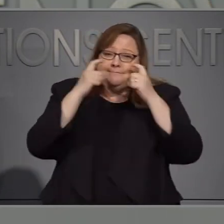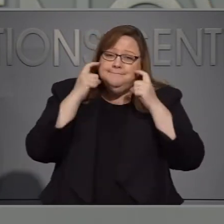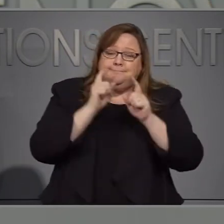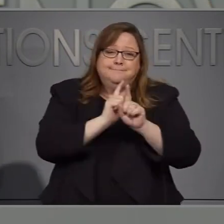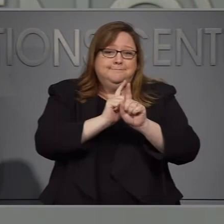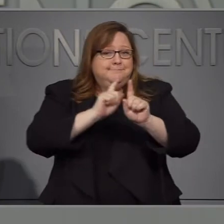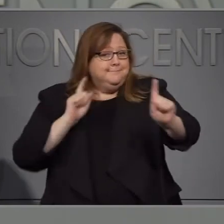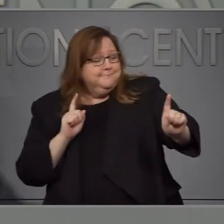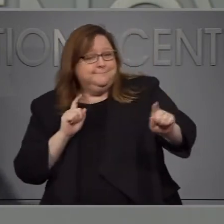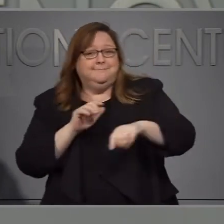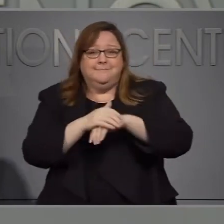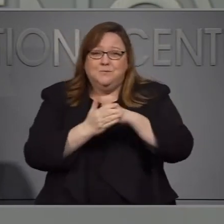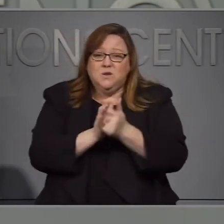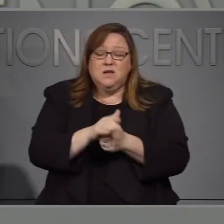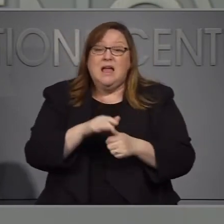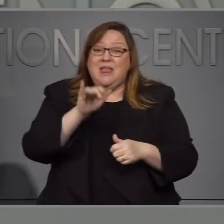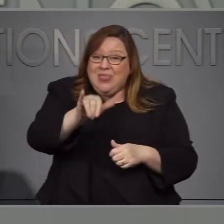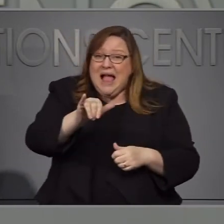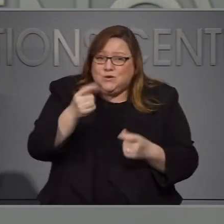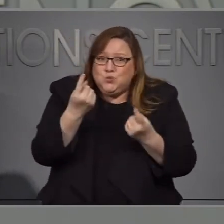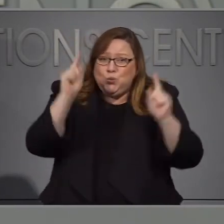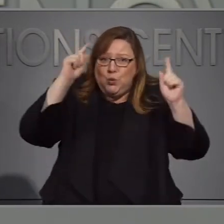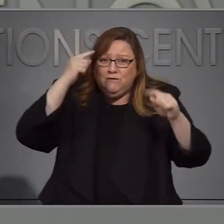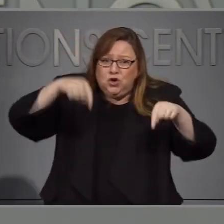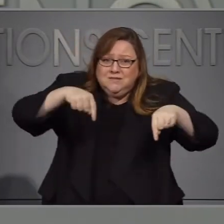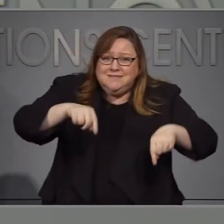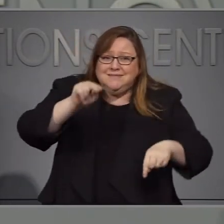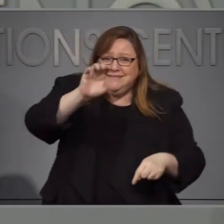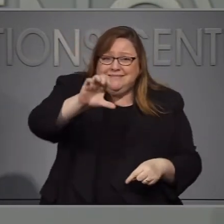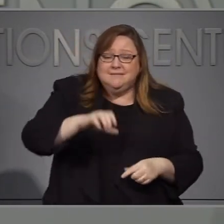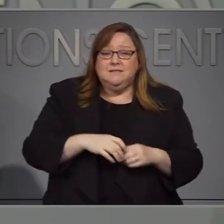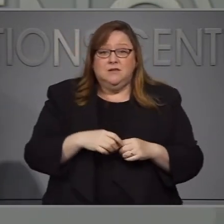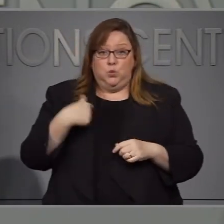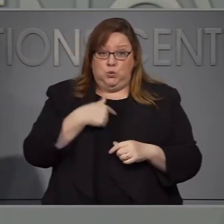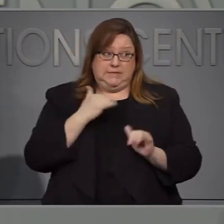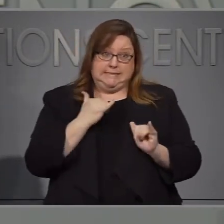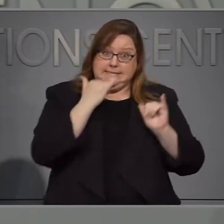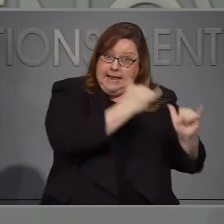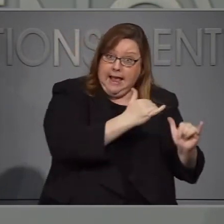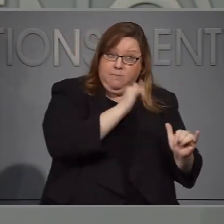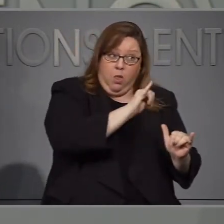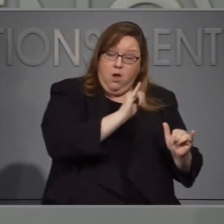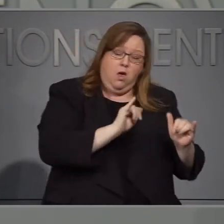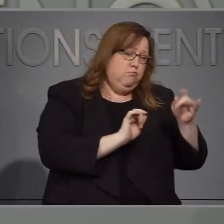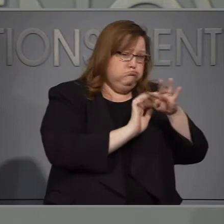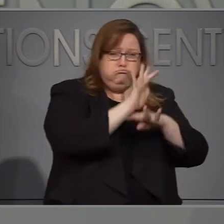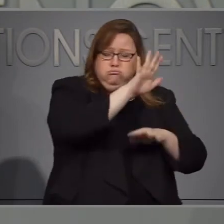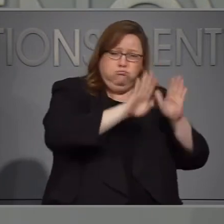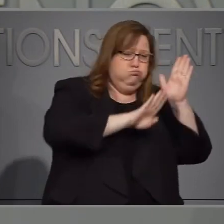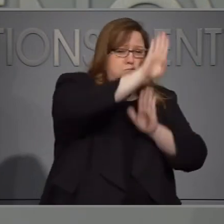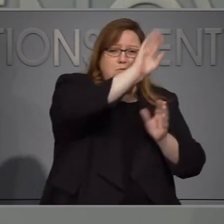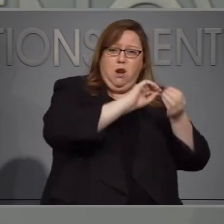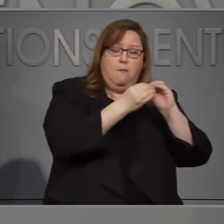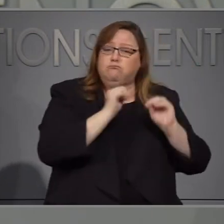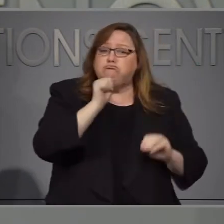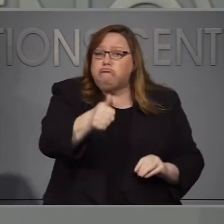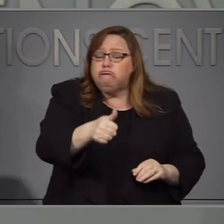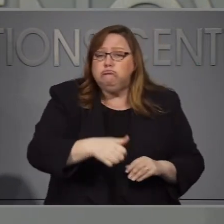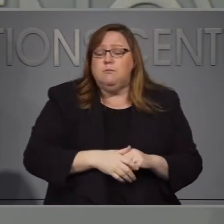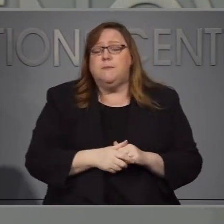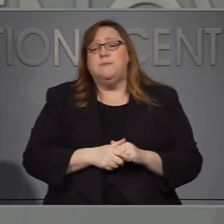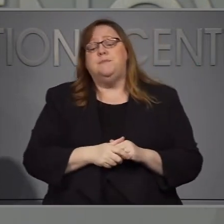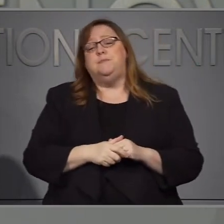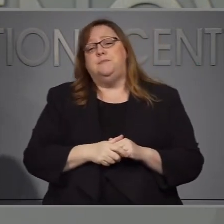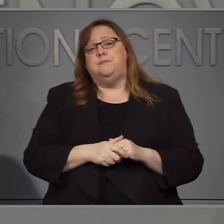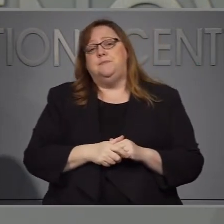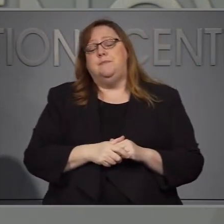Todo mundo por favor use cubrebocas porque si está funcionando no estamos viendo la situación de otros estados en donde